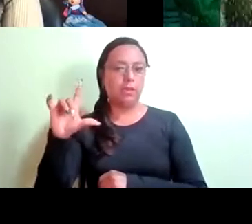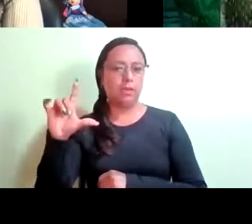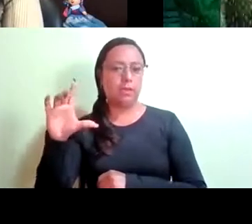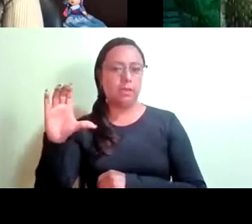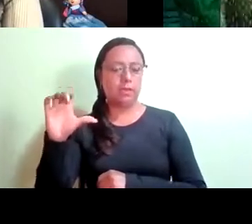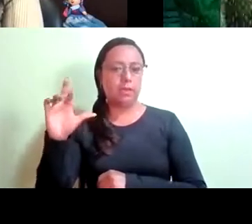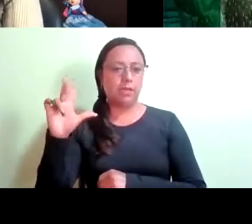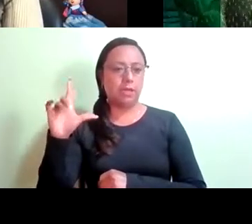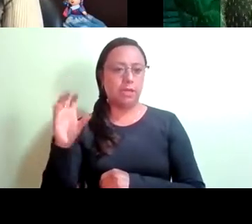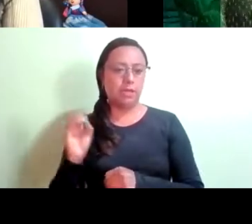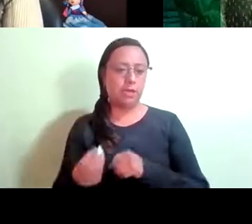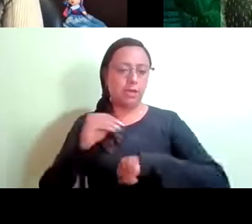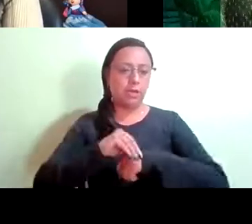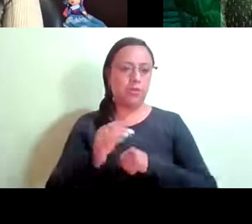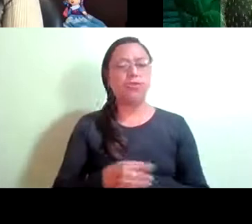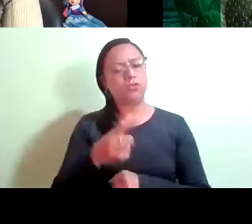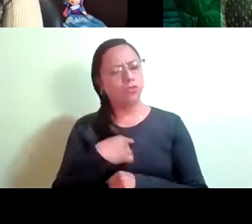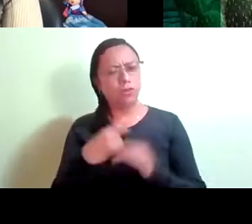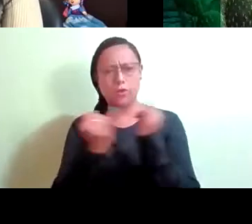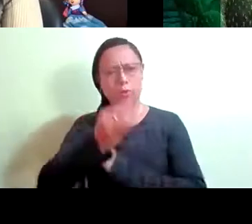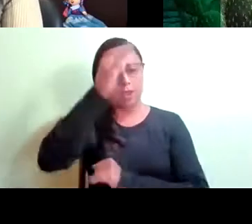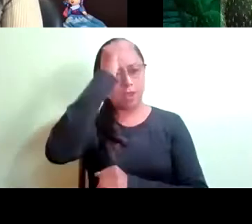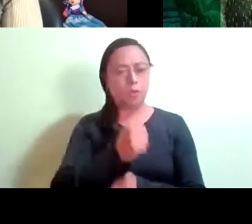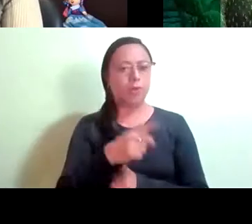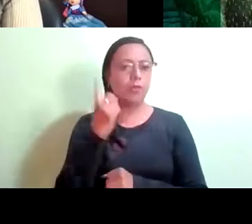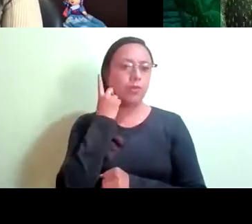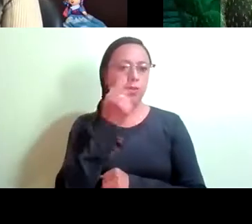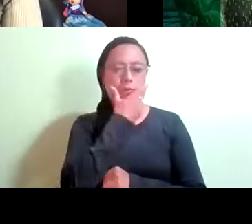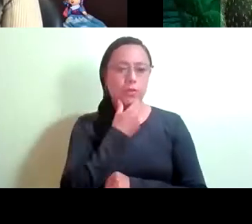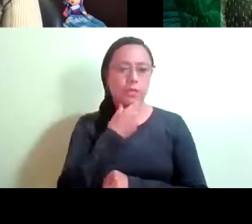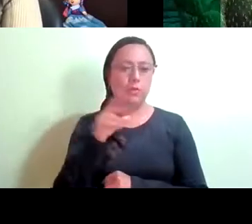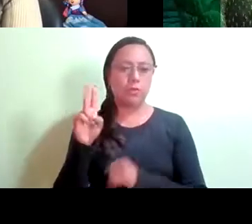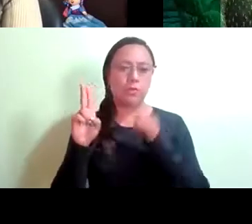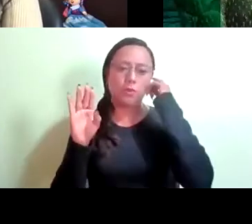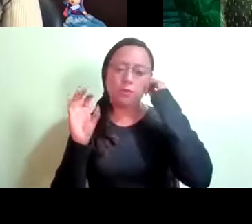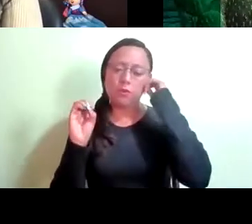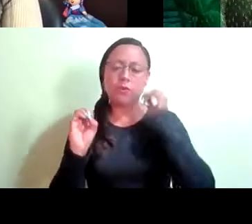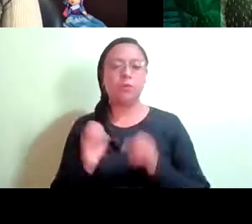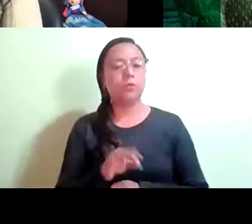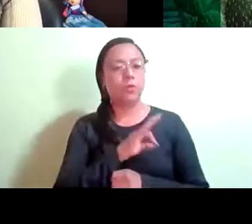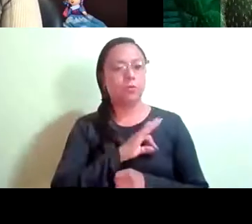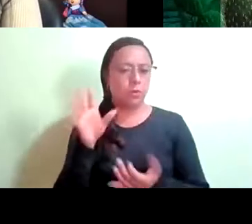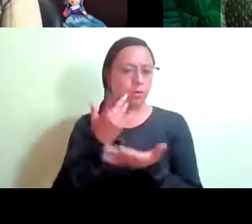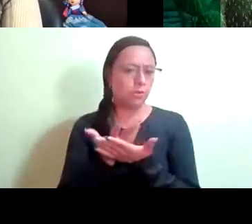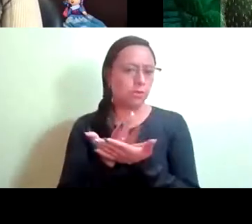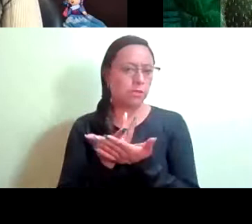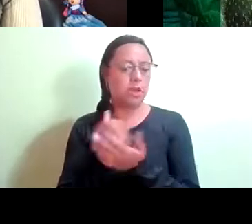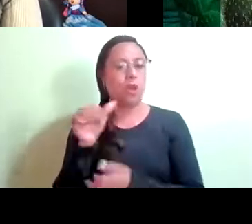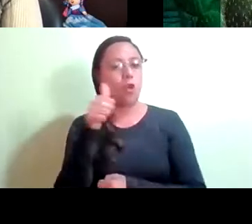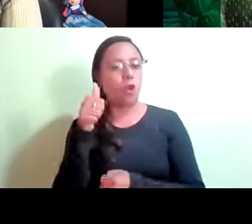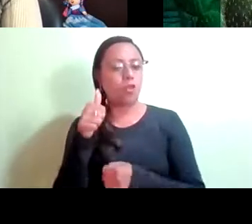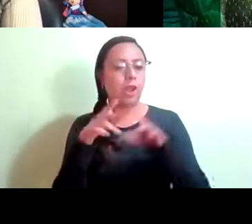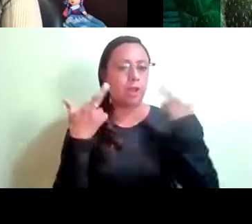totalmente con el diputado Ricardo Rubio, que si quiere, se puede para que se corrija, esperar, hacer otra, otra reunión,